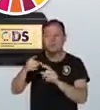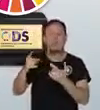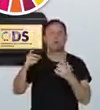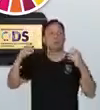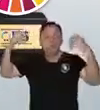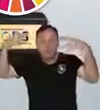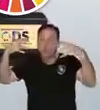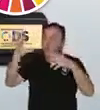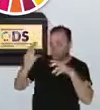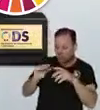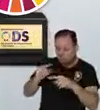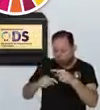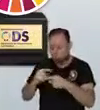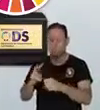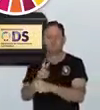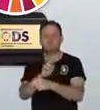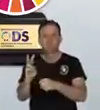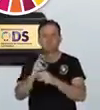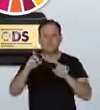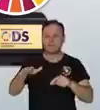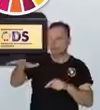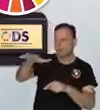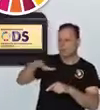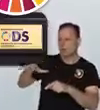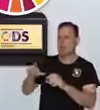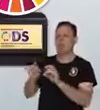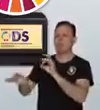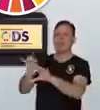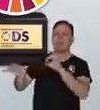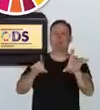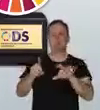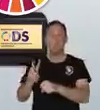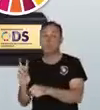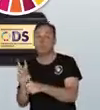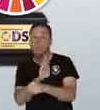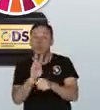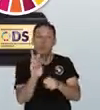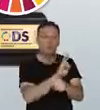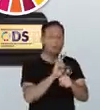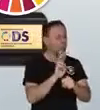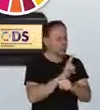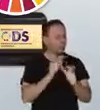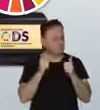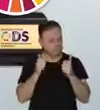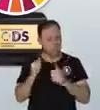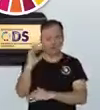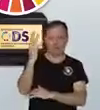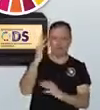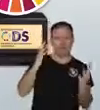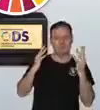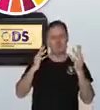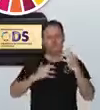materiales y energía de forma sostenible, por supuesto, y la protección de los entornos naturales y mitigar también el impacto que su actividad